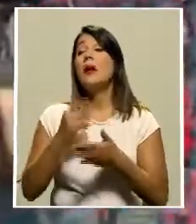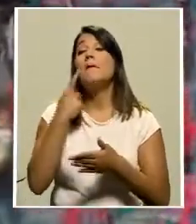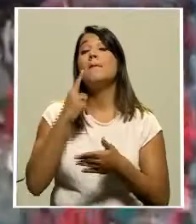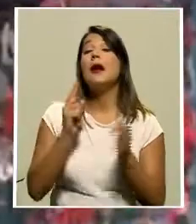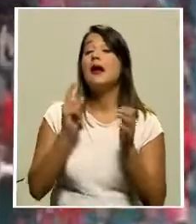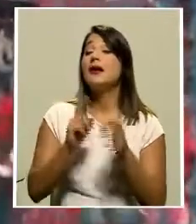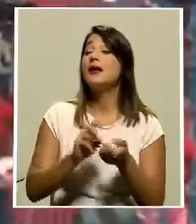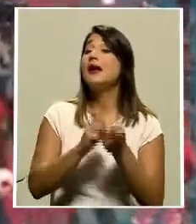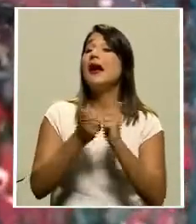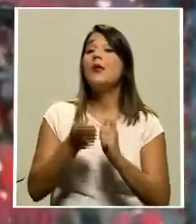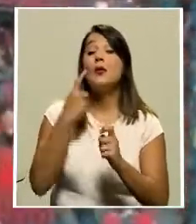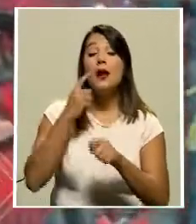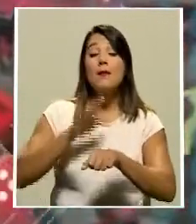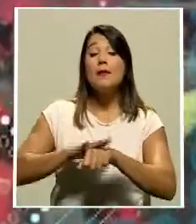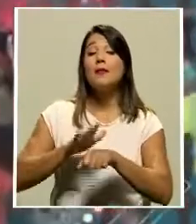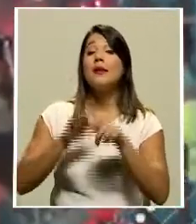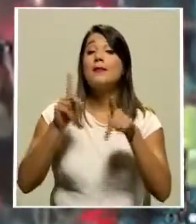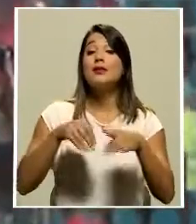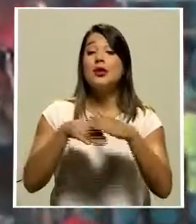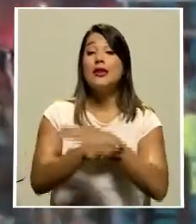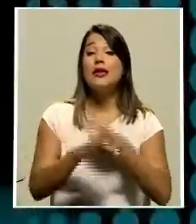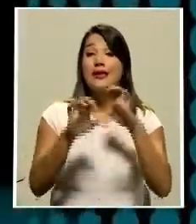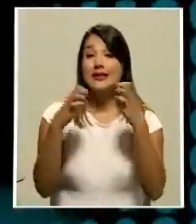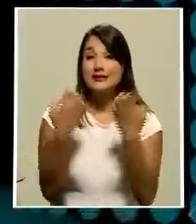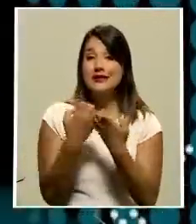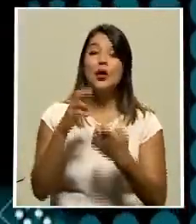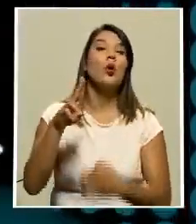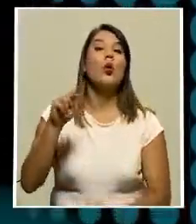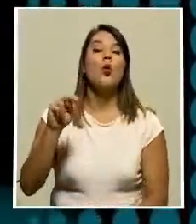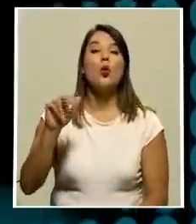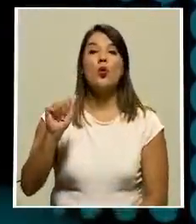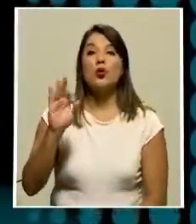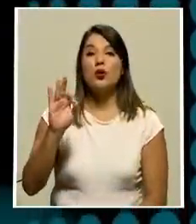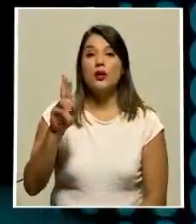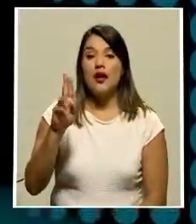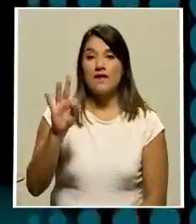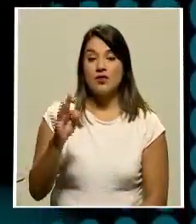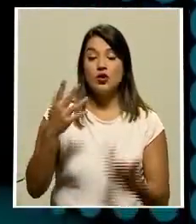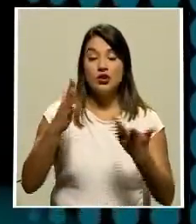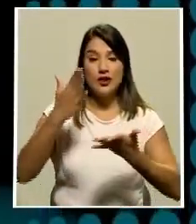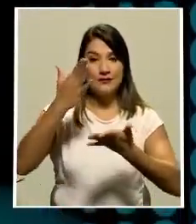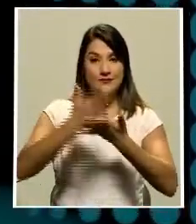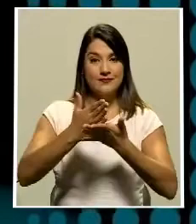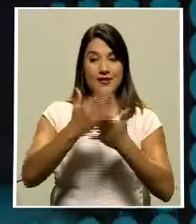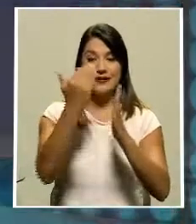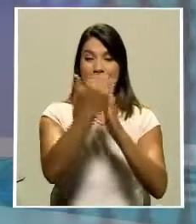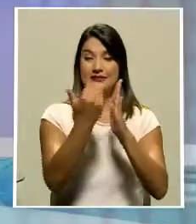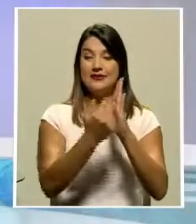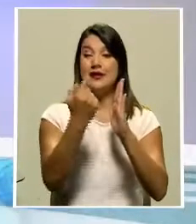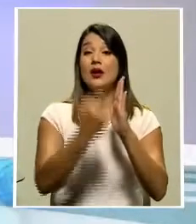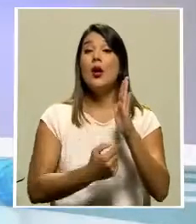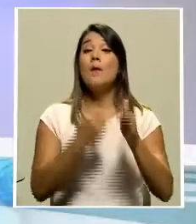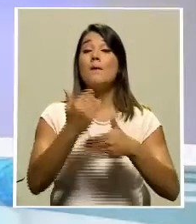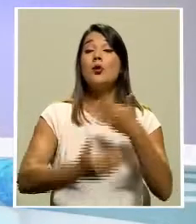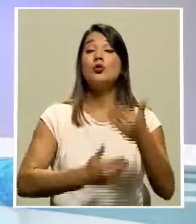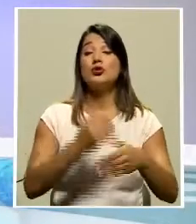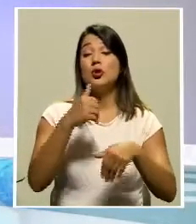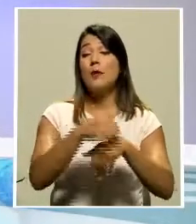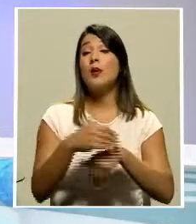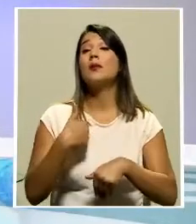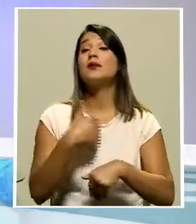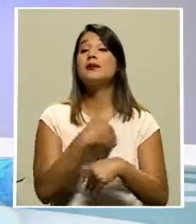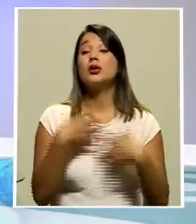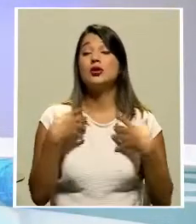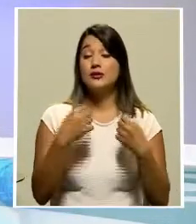a los estadios. Una FUT frenó el protocolo que enviaría Salud para este fin. Vamos a una